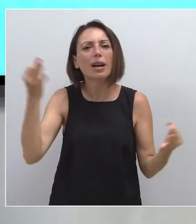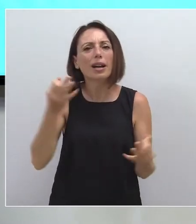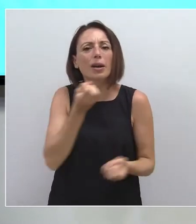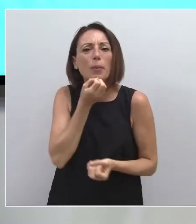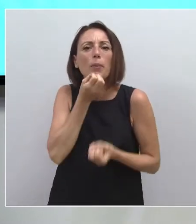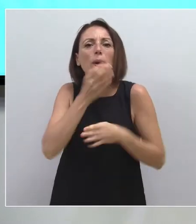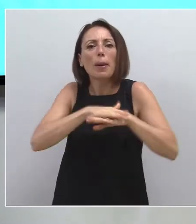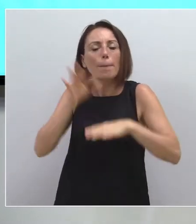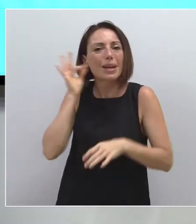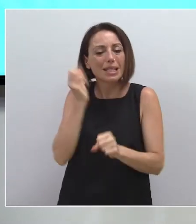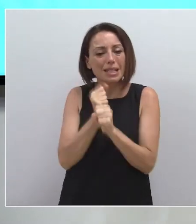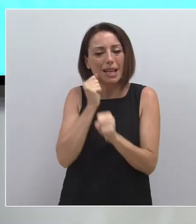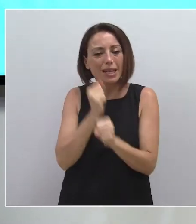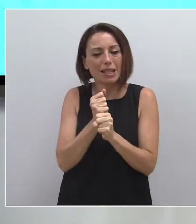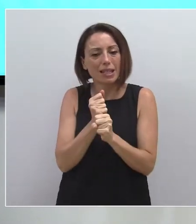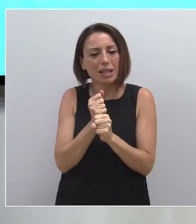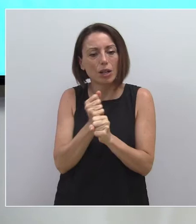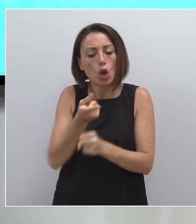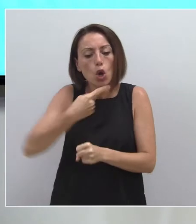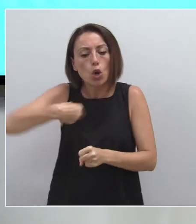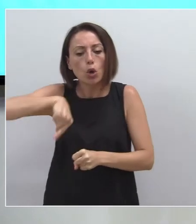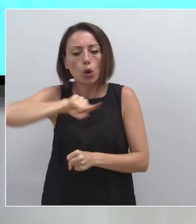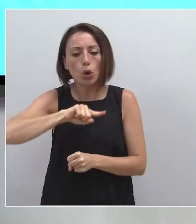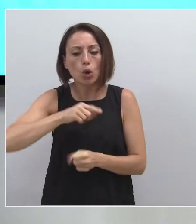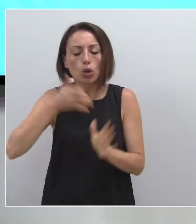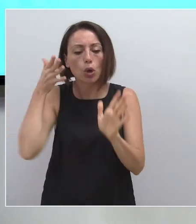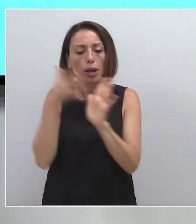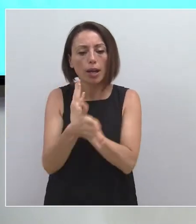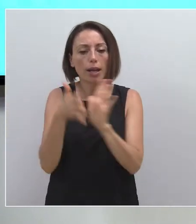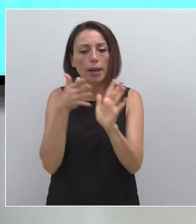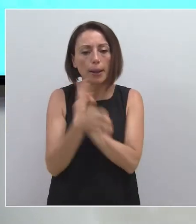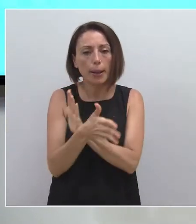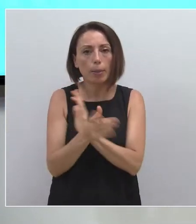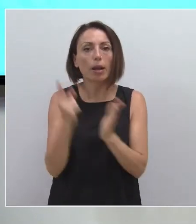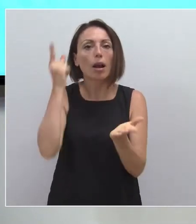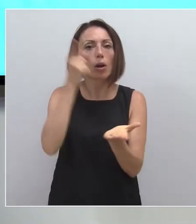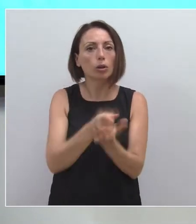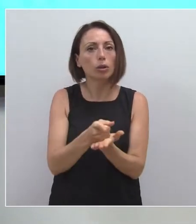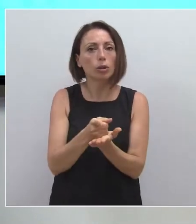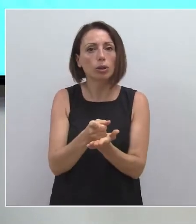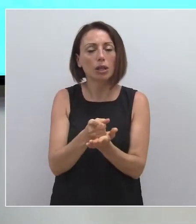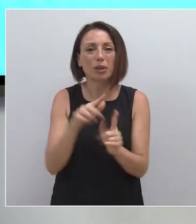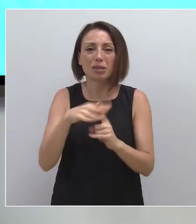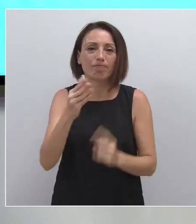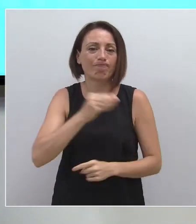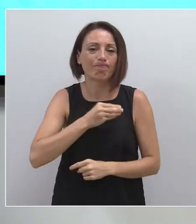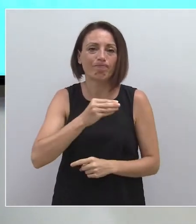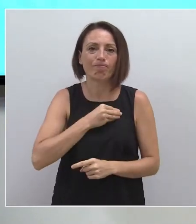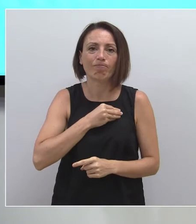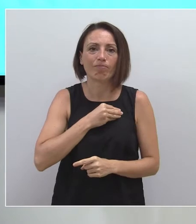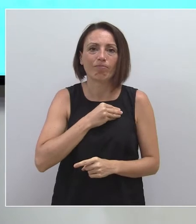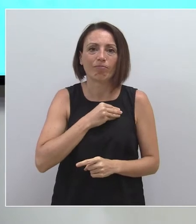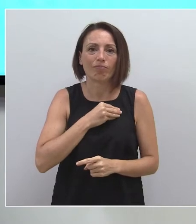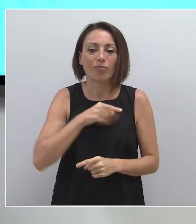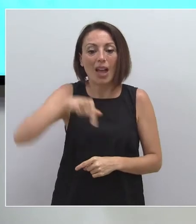de la ministra de Trabajo. Nosotros tenemos que explicar una vez más, por desgracia, qué es lo que se está